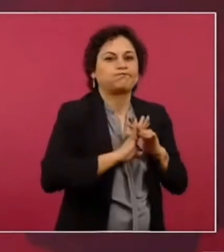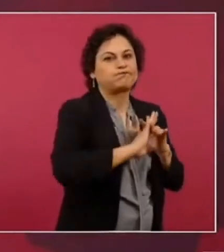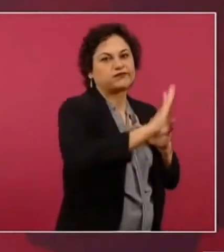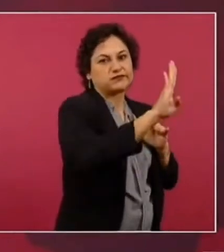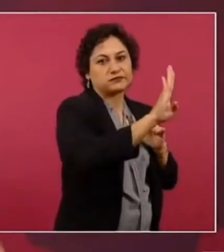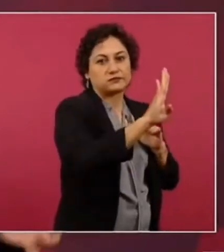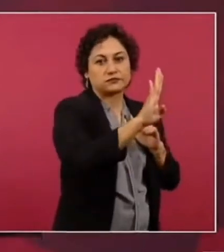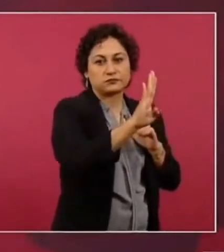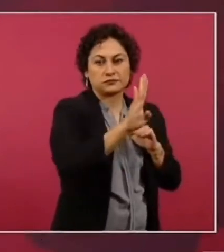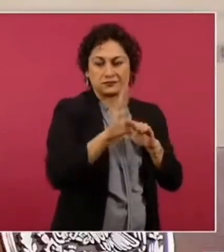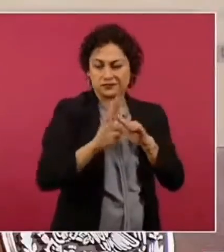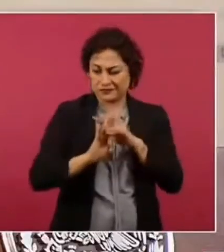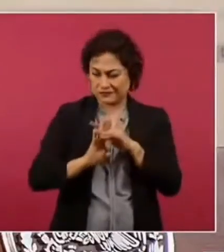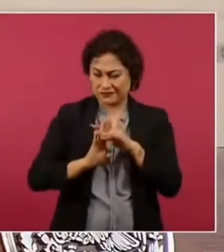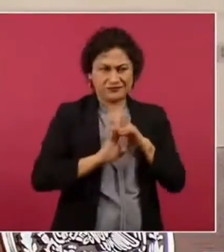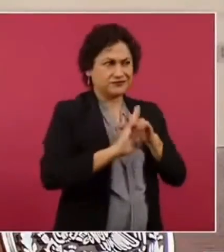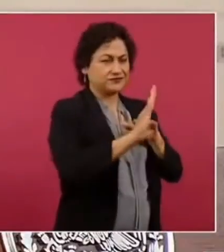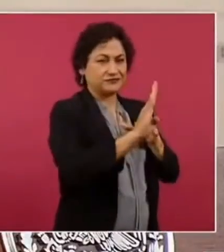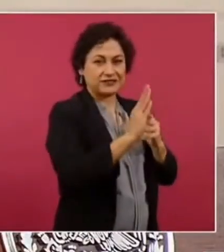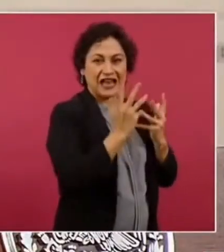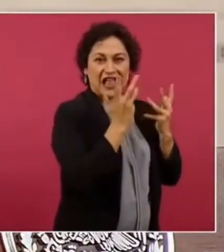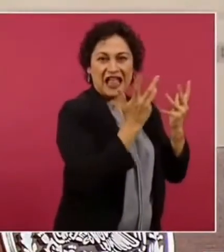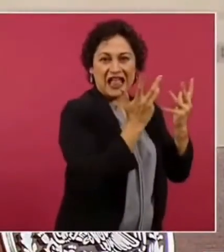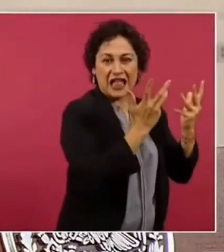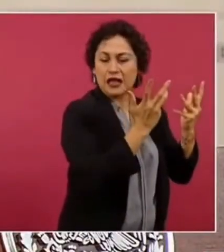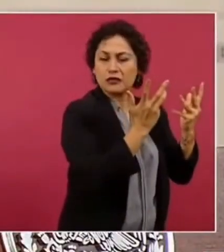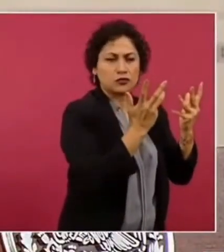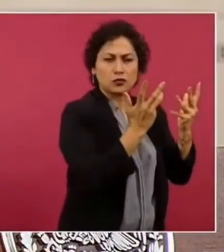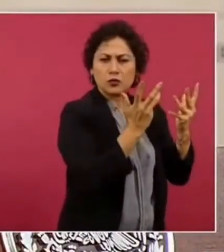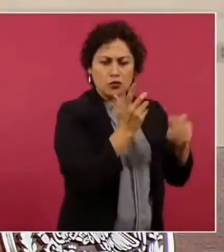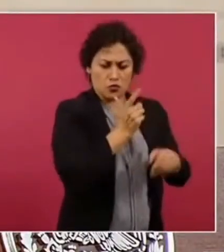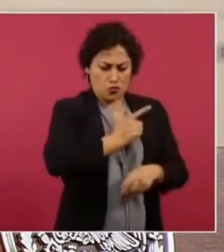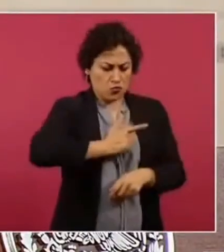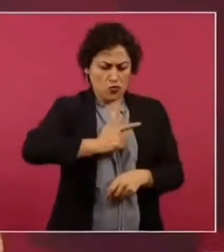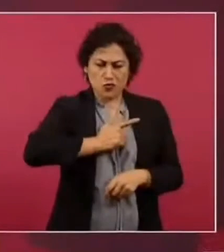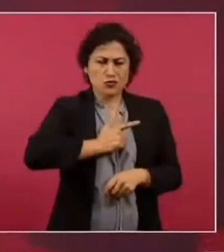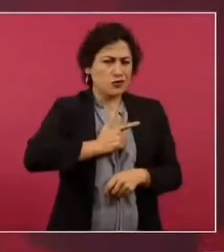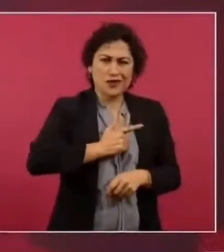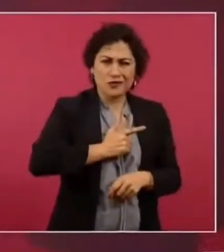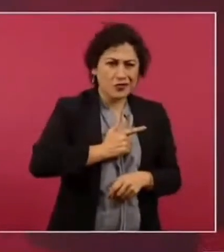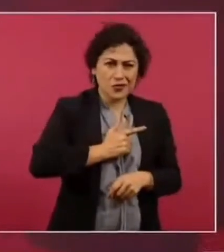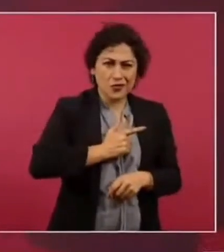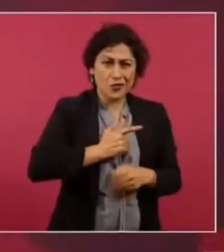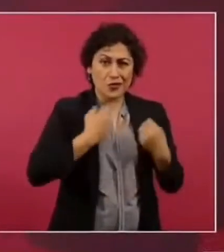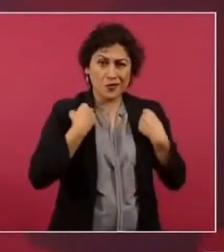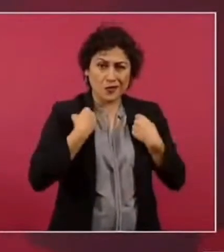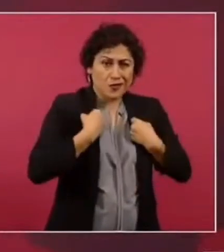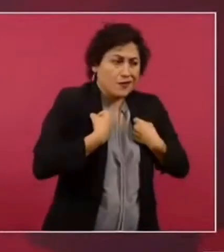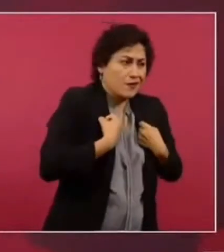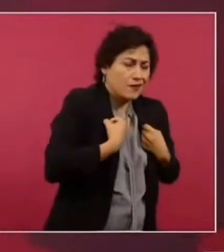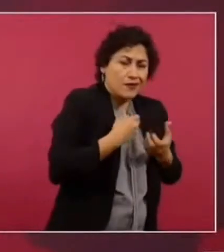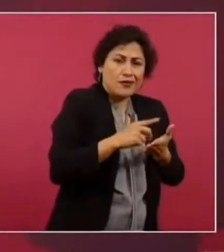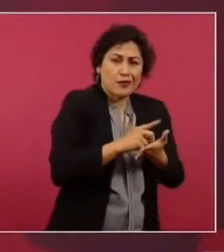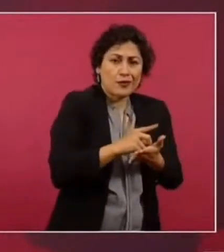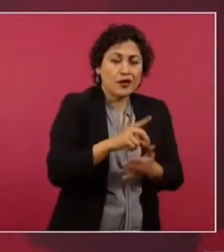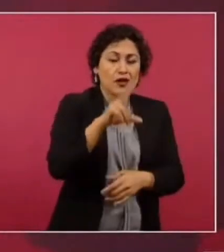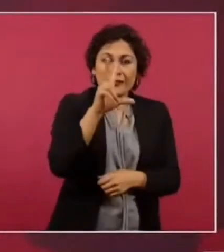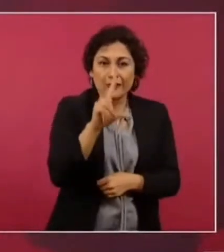gusto y no lleva droga sin embargo vimos ayer una encuesta